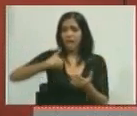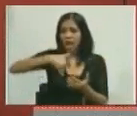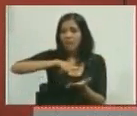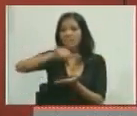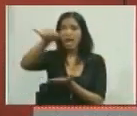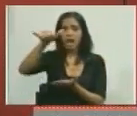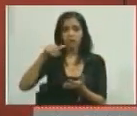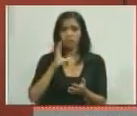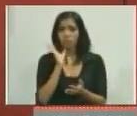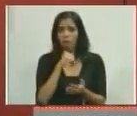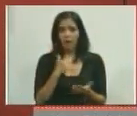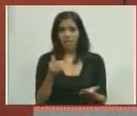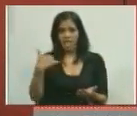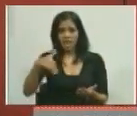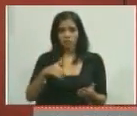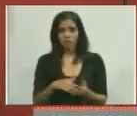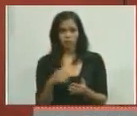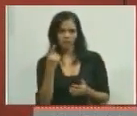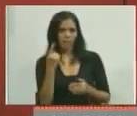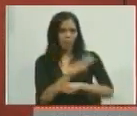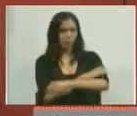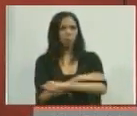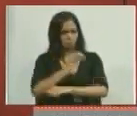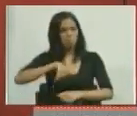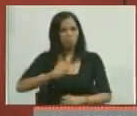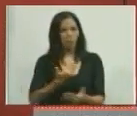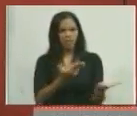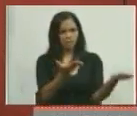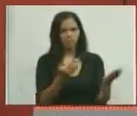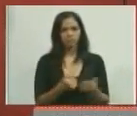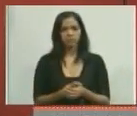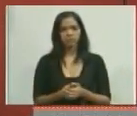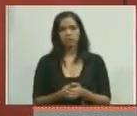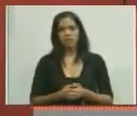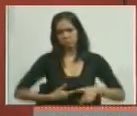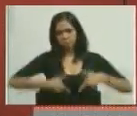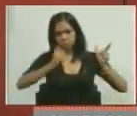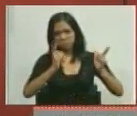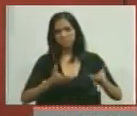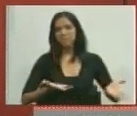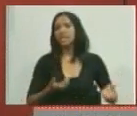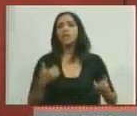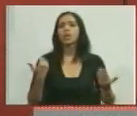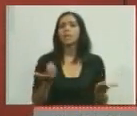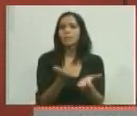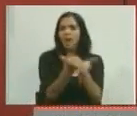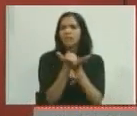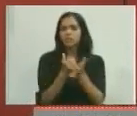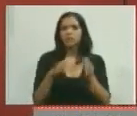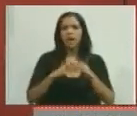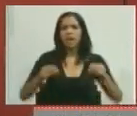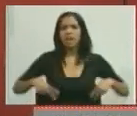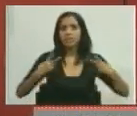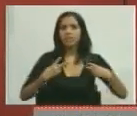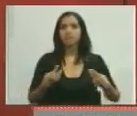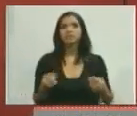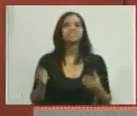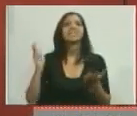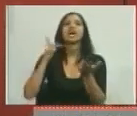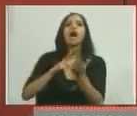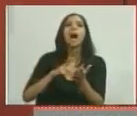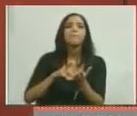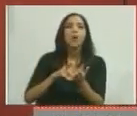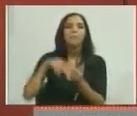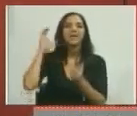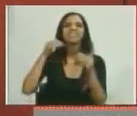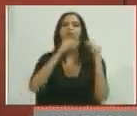pueden hacerlo ellos. Porque creen que tienen los mismos privilegios de toda la vida. Llegamos a un país de iguales. Lo que es bueno para